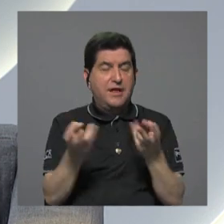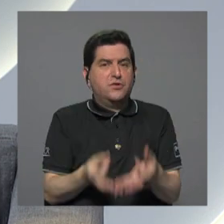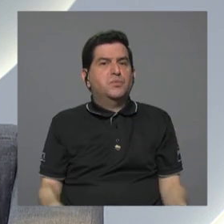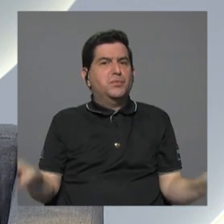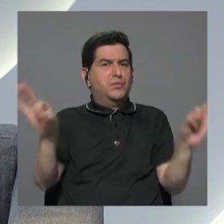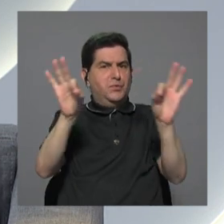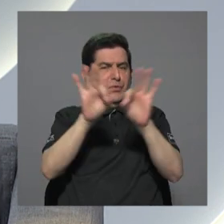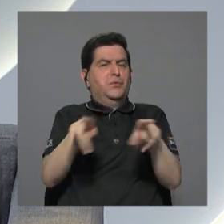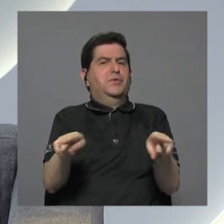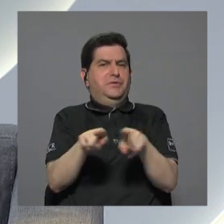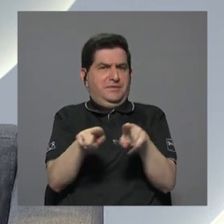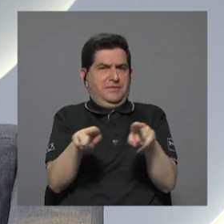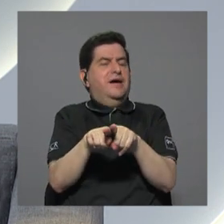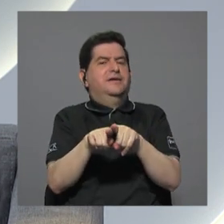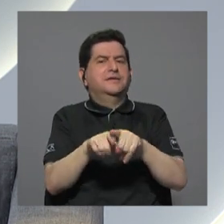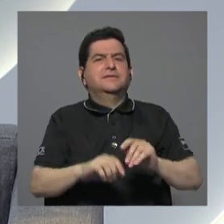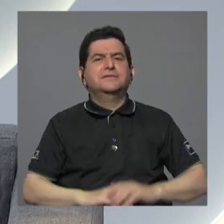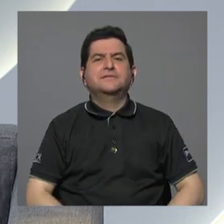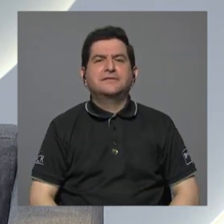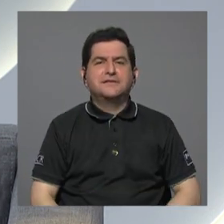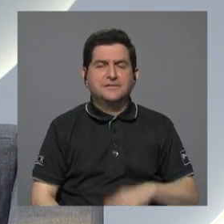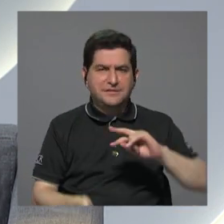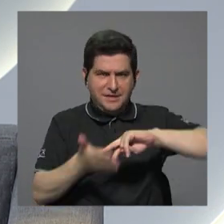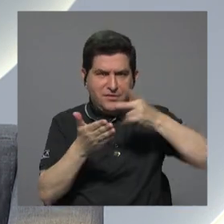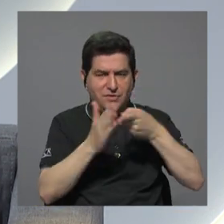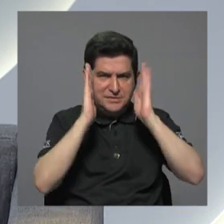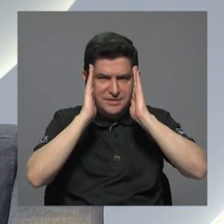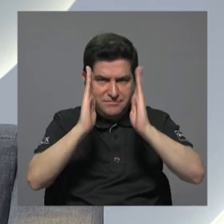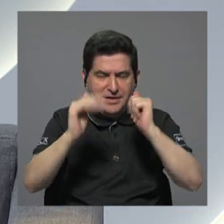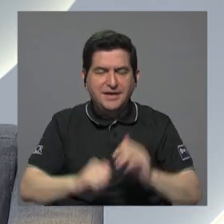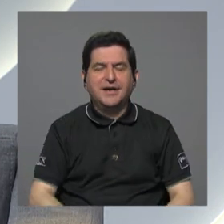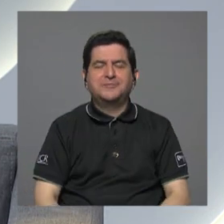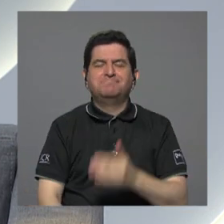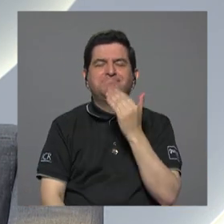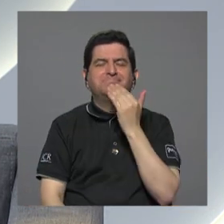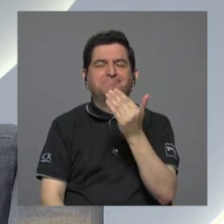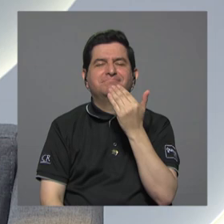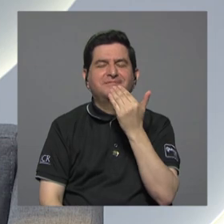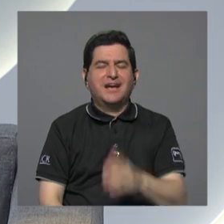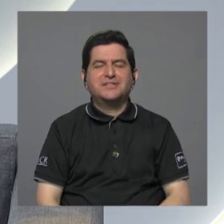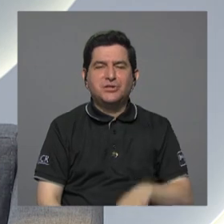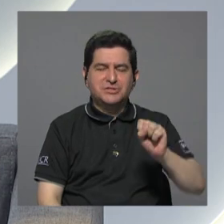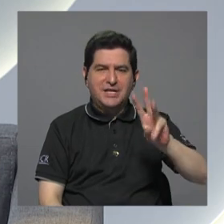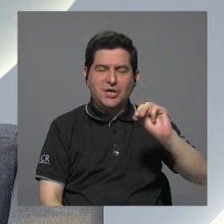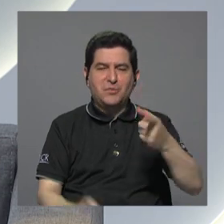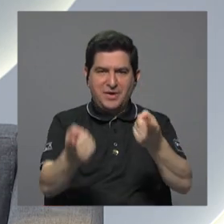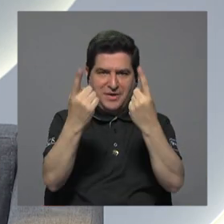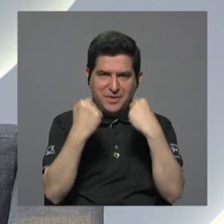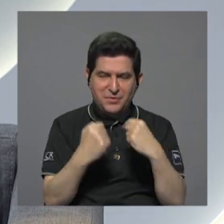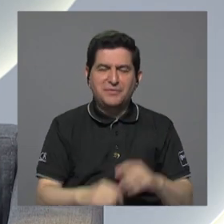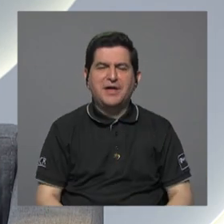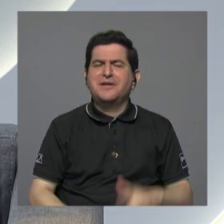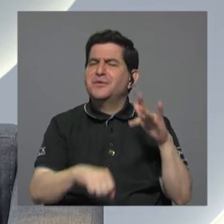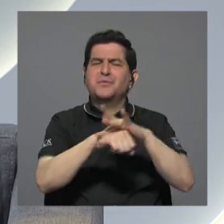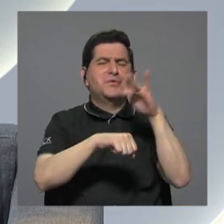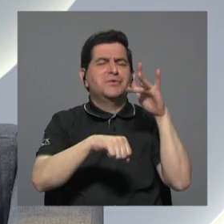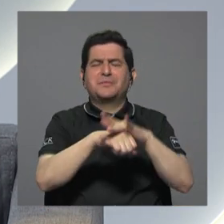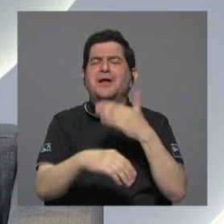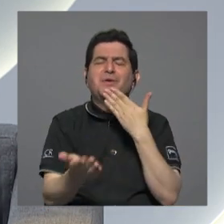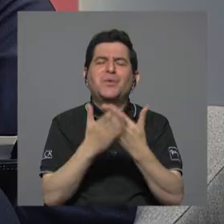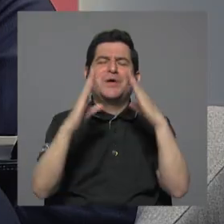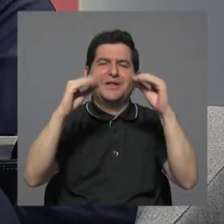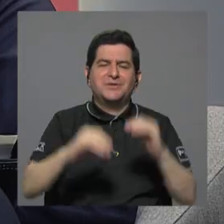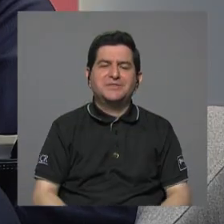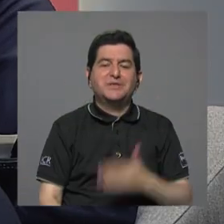vitales también en este abordaje. Gracias a Sergio Mena por estar aquí con nosotros desde temprano. Buenas